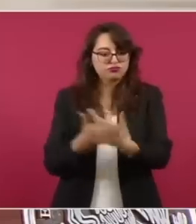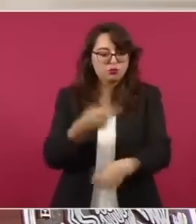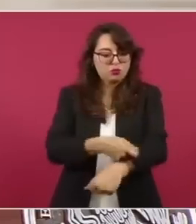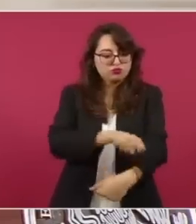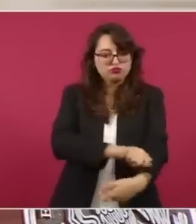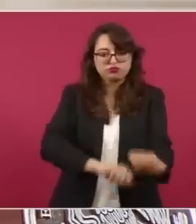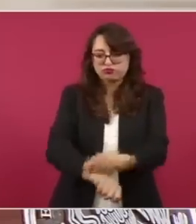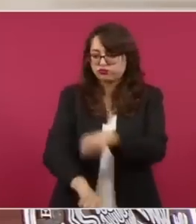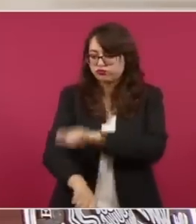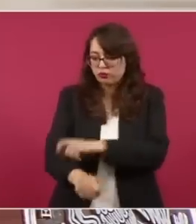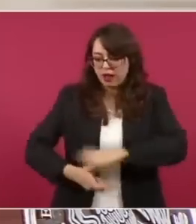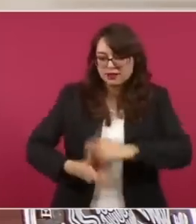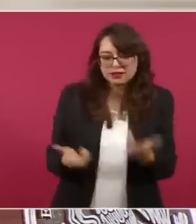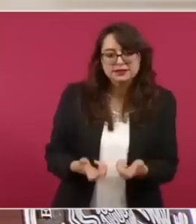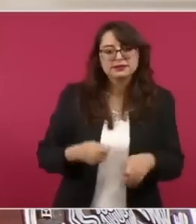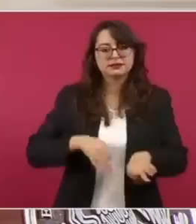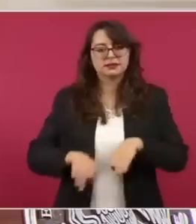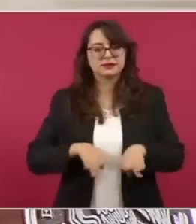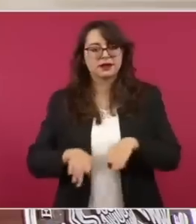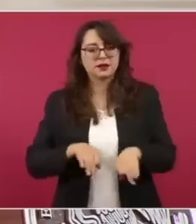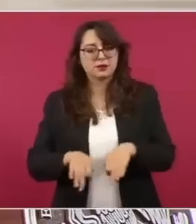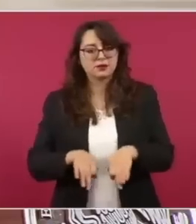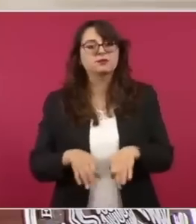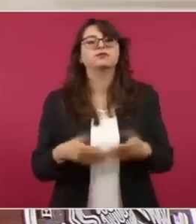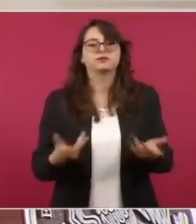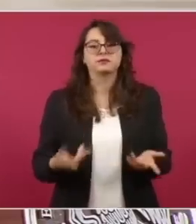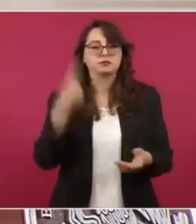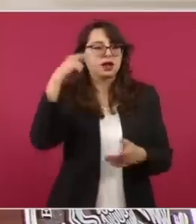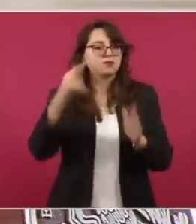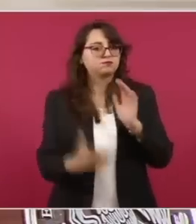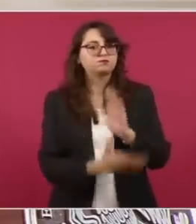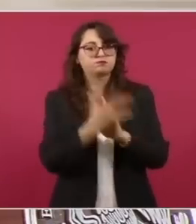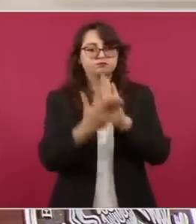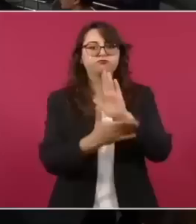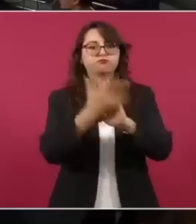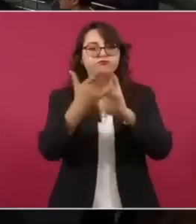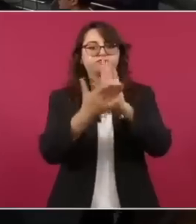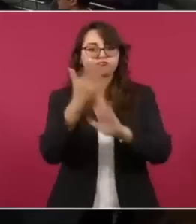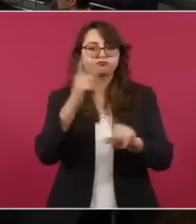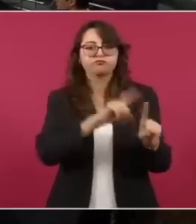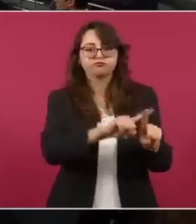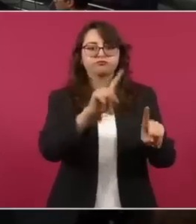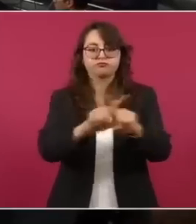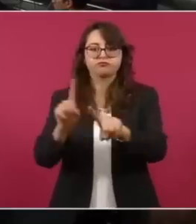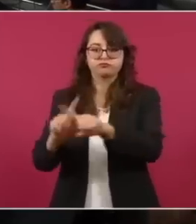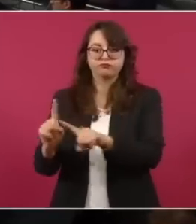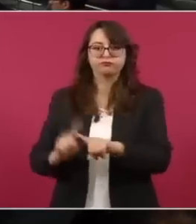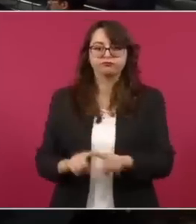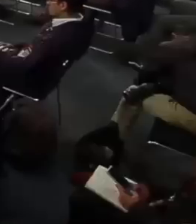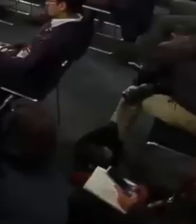fuerza de trabajo para las obras y más